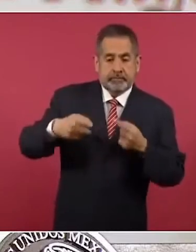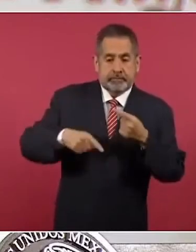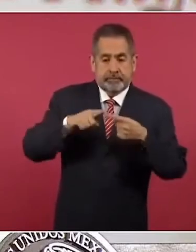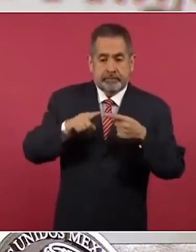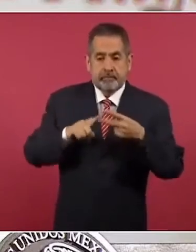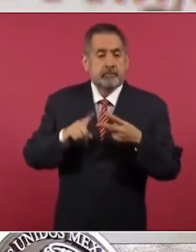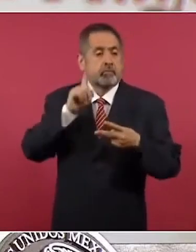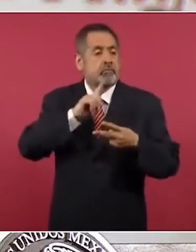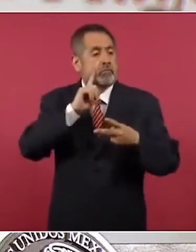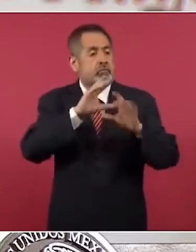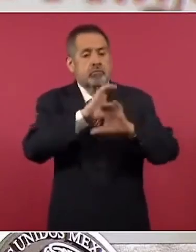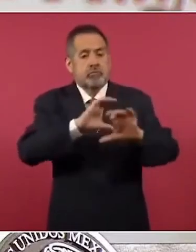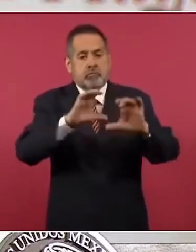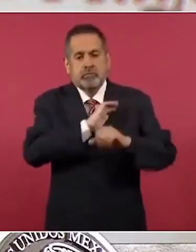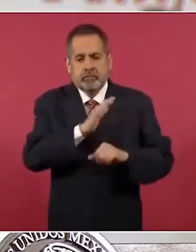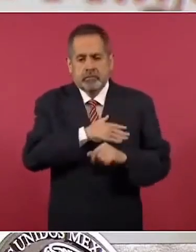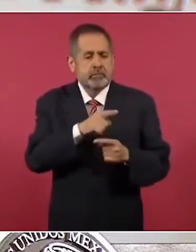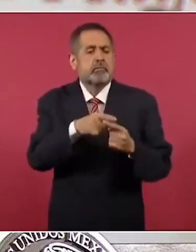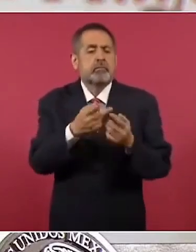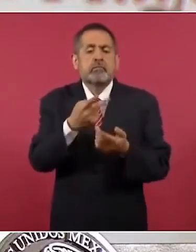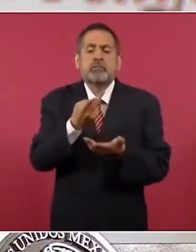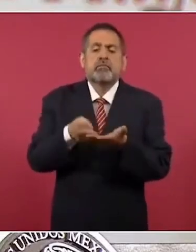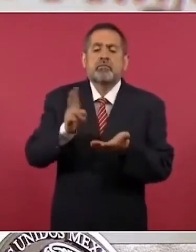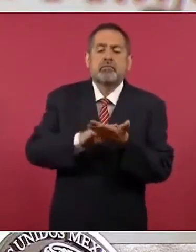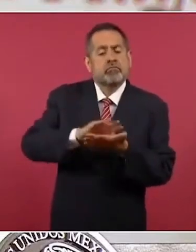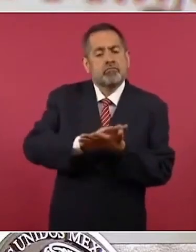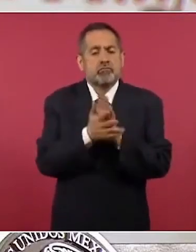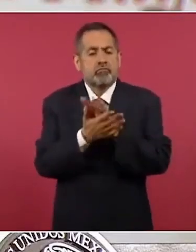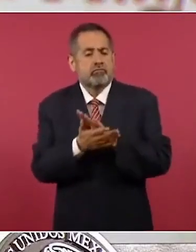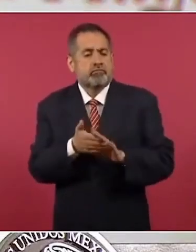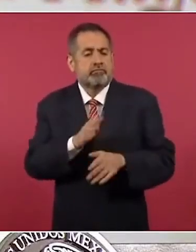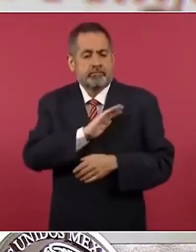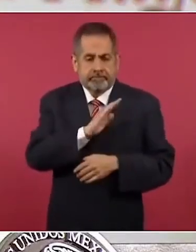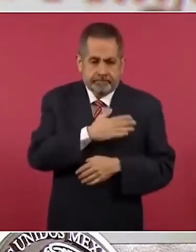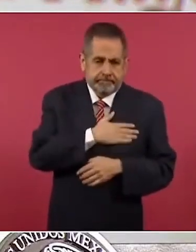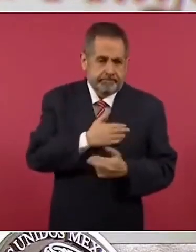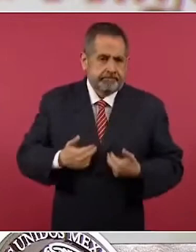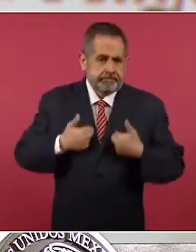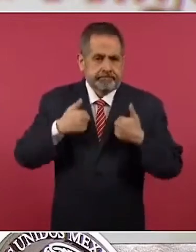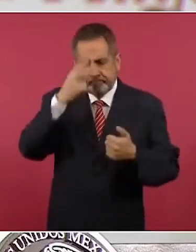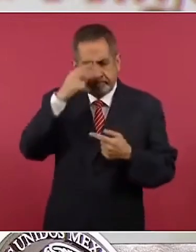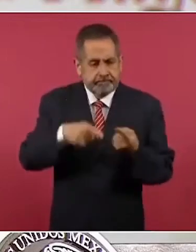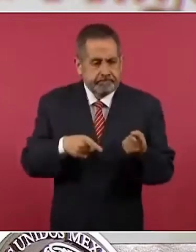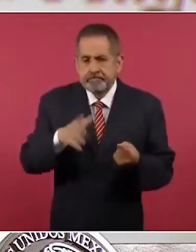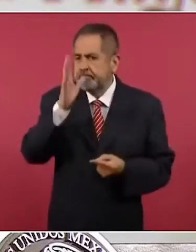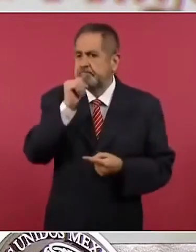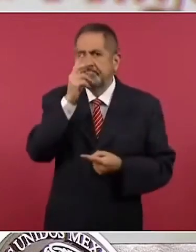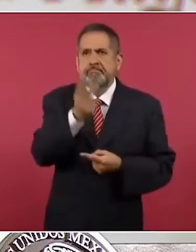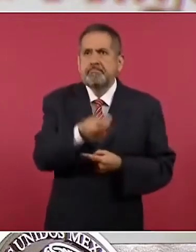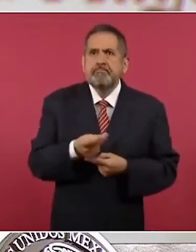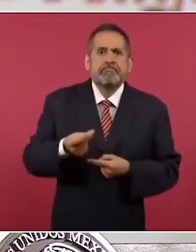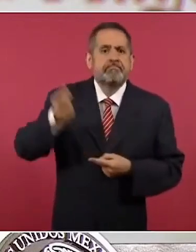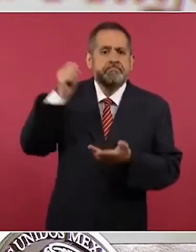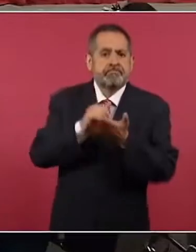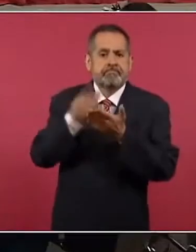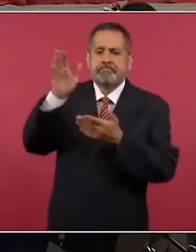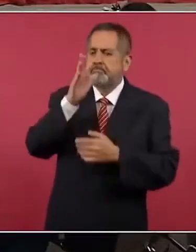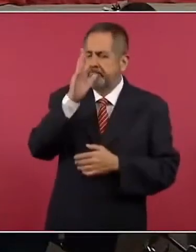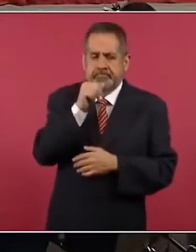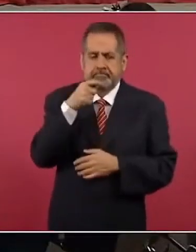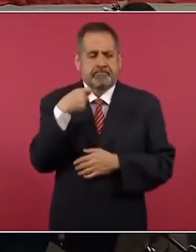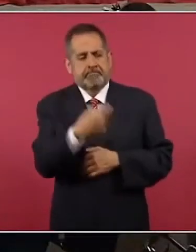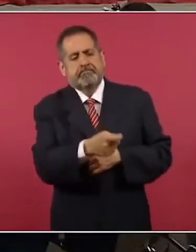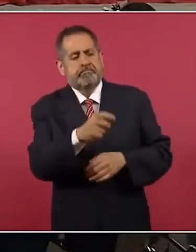española, bueno, que tiene doble nacionalidad, ya fue dictaminado y no hay razón para la aplicación del artículo